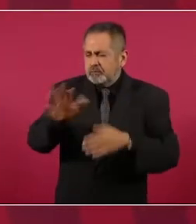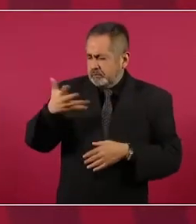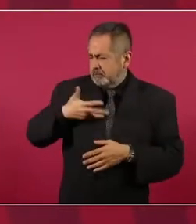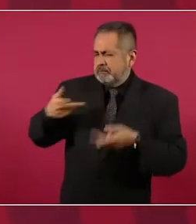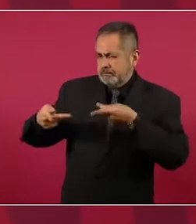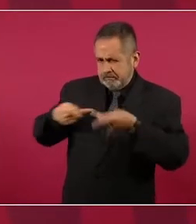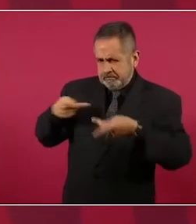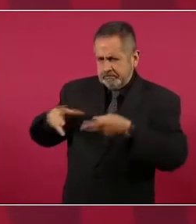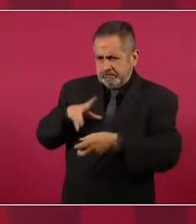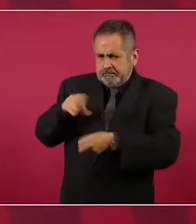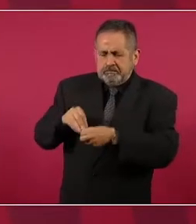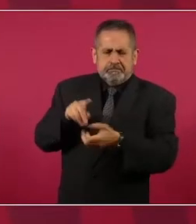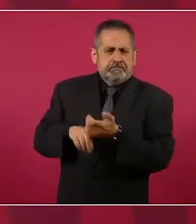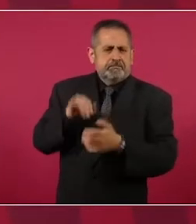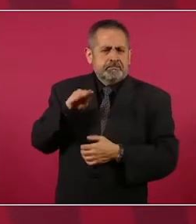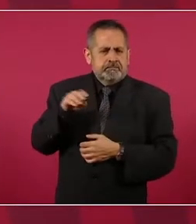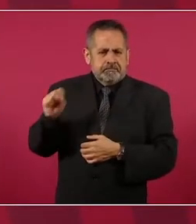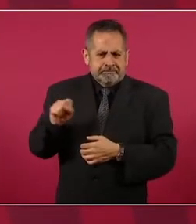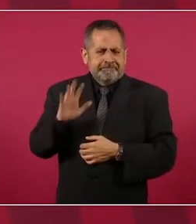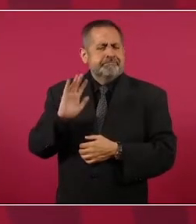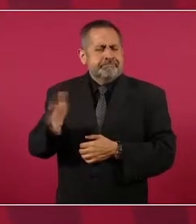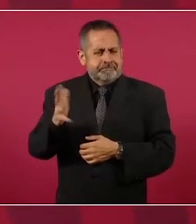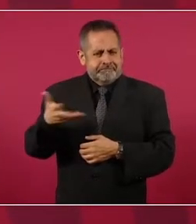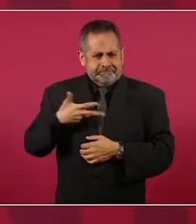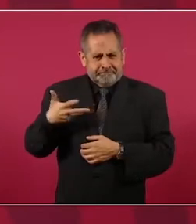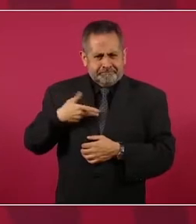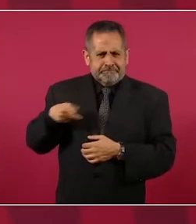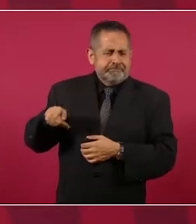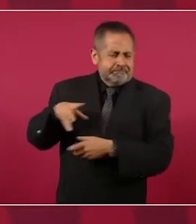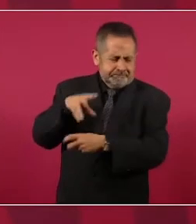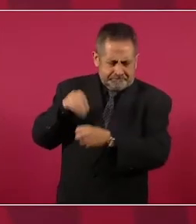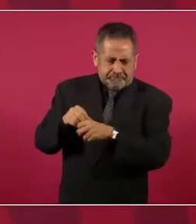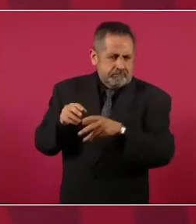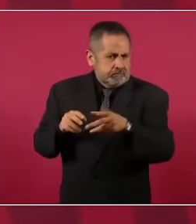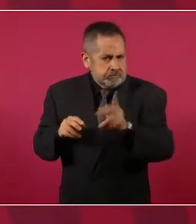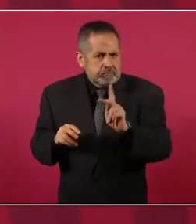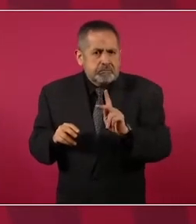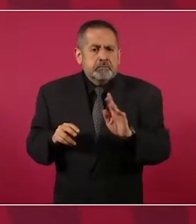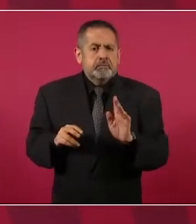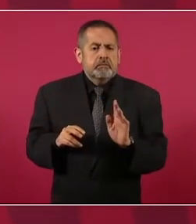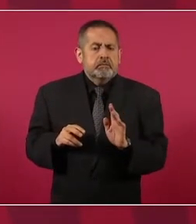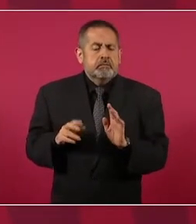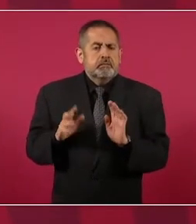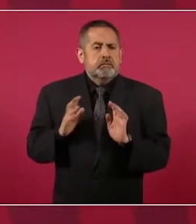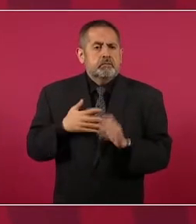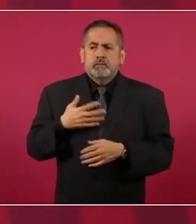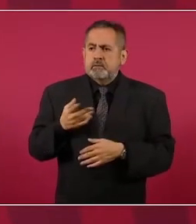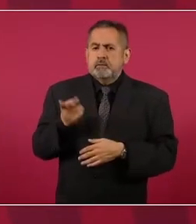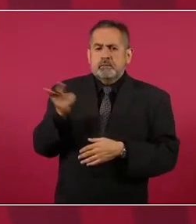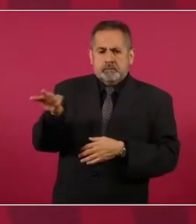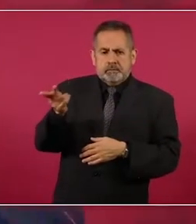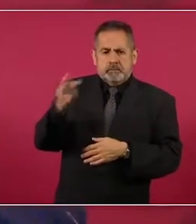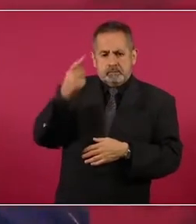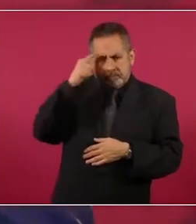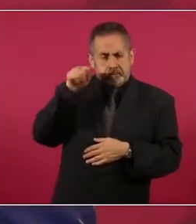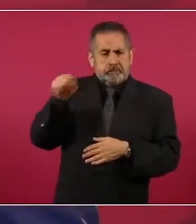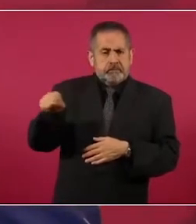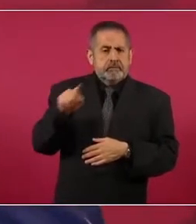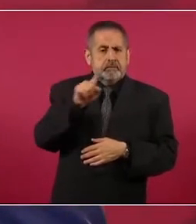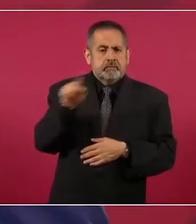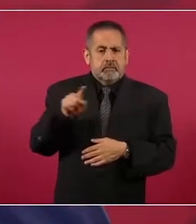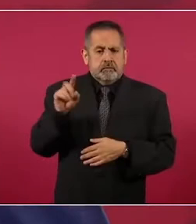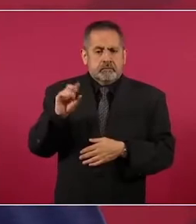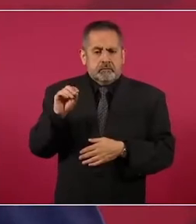resuelto, pero le vamos a pedir a Zoe